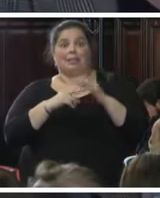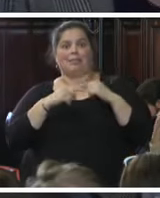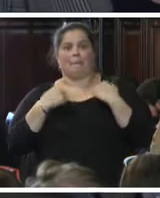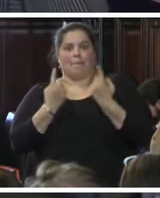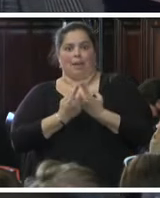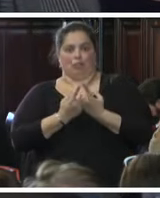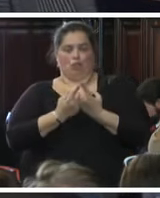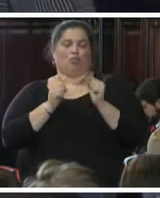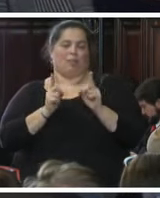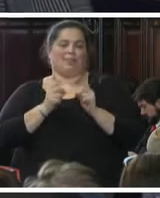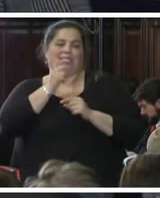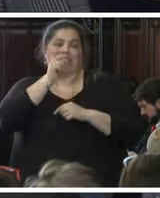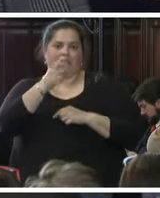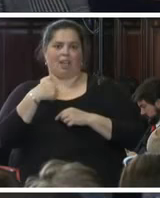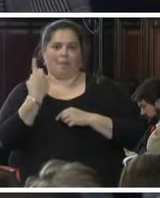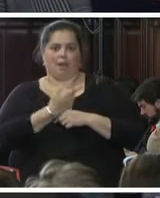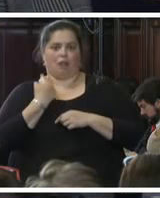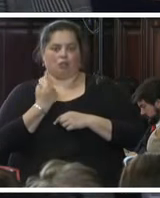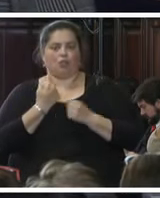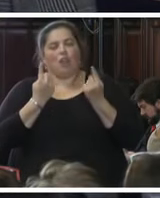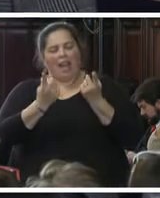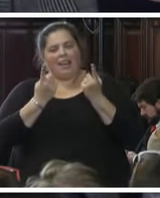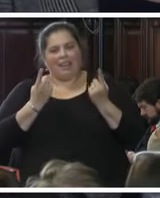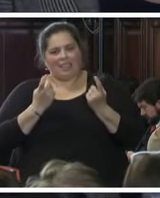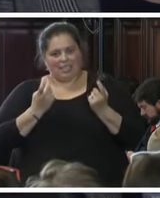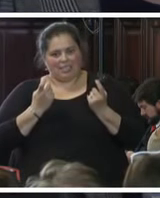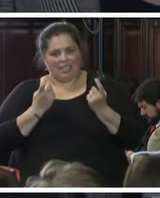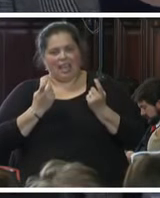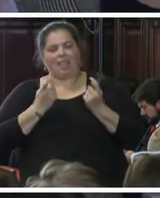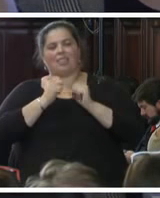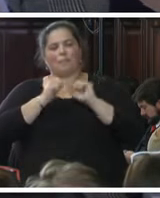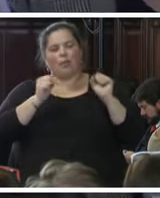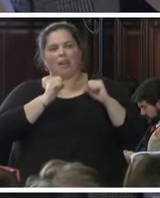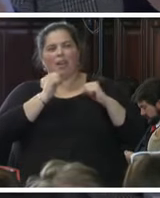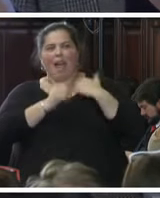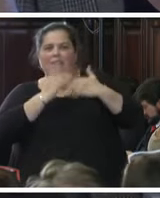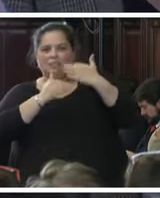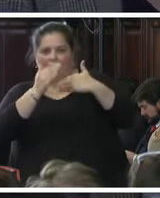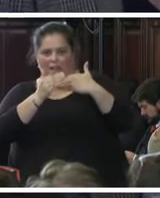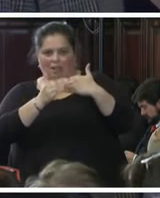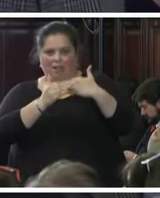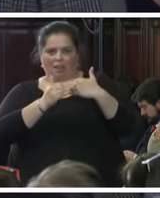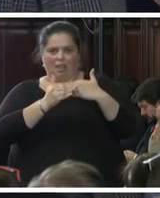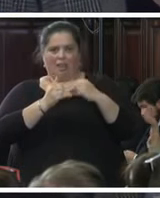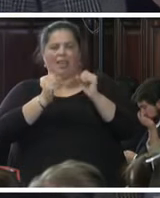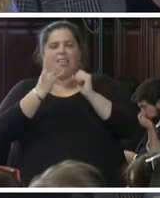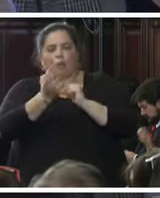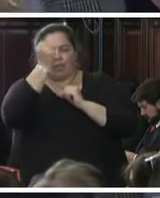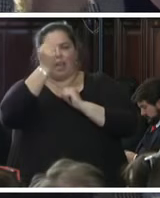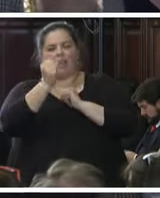la necesidad de avanzar con resultados